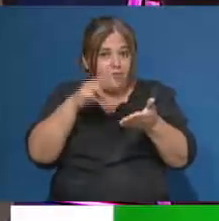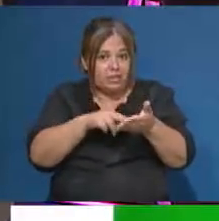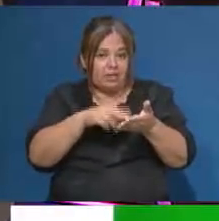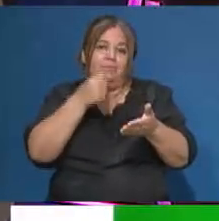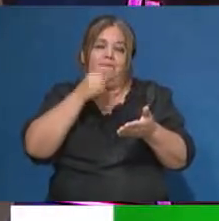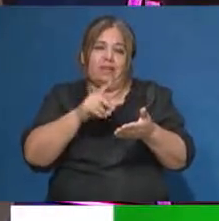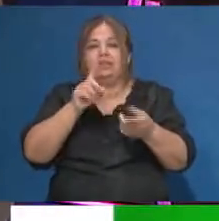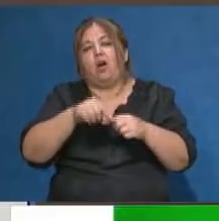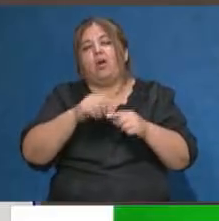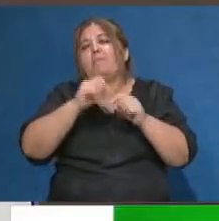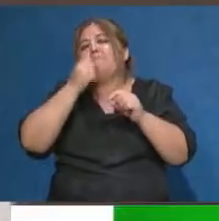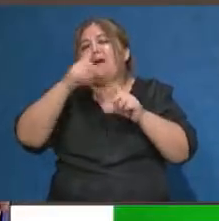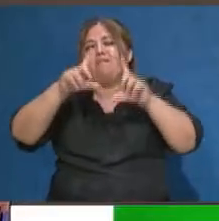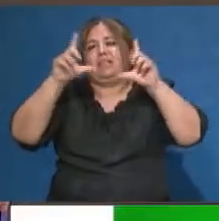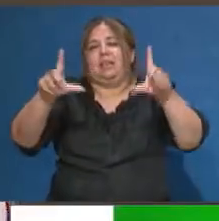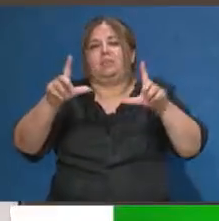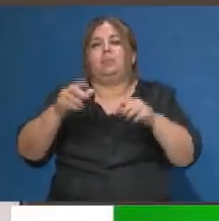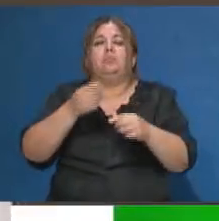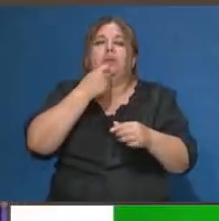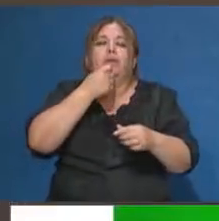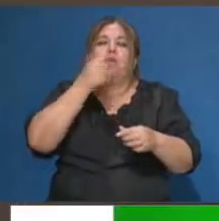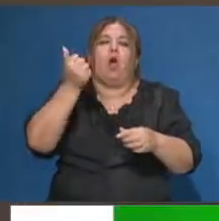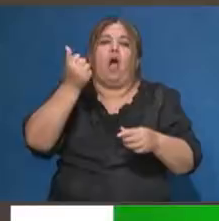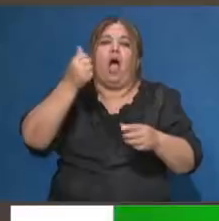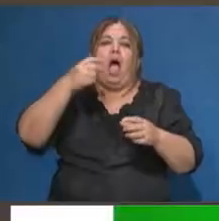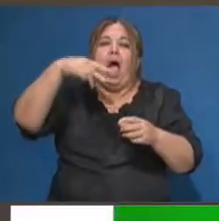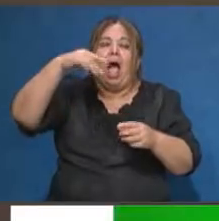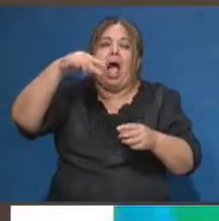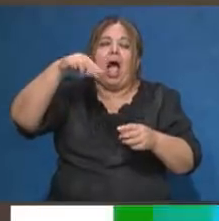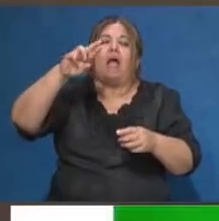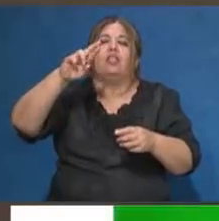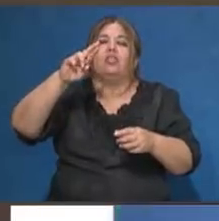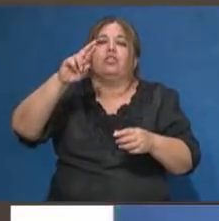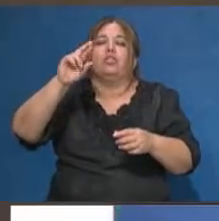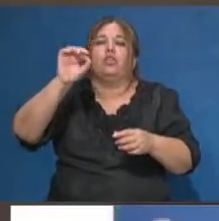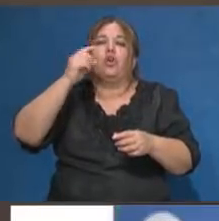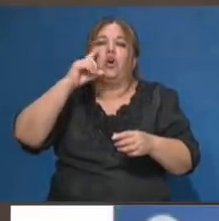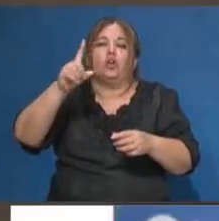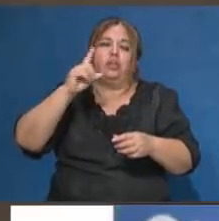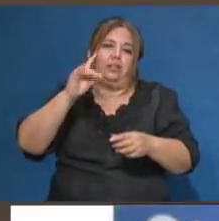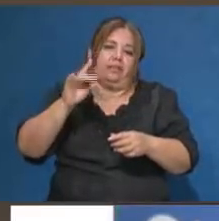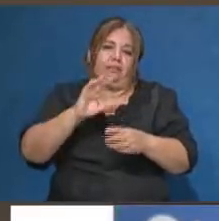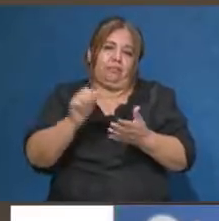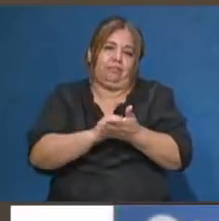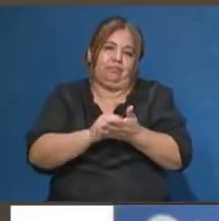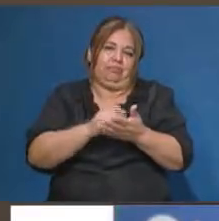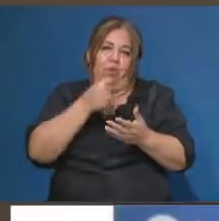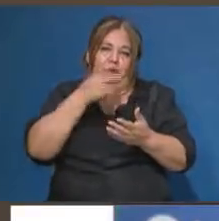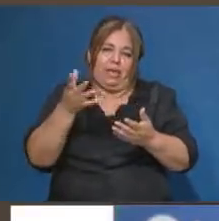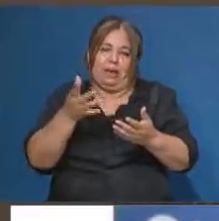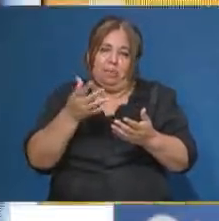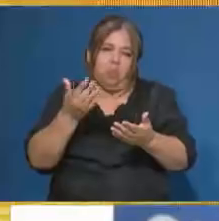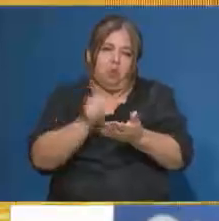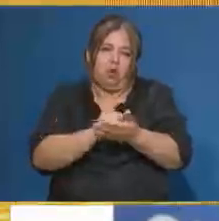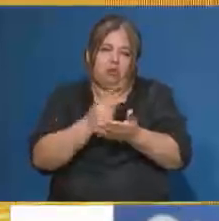todos tenemos instalados. Si tenés un teléfono Android, si tenés un iPhone, la tenés instalada. De hecho, no se puede borrar en muchos casos. El Google Maps. Vas a tocar